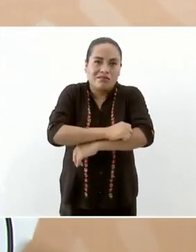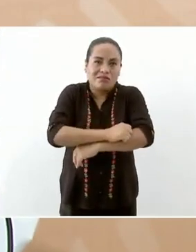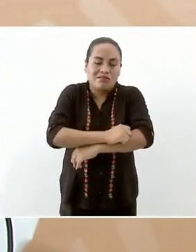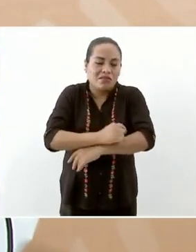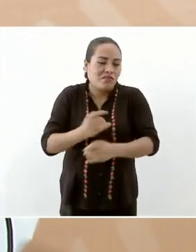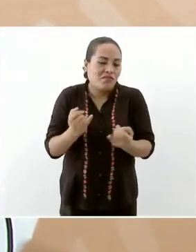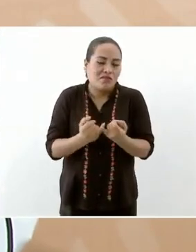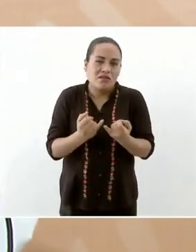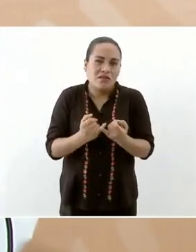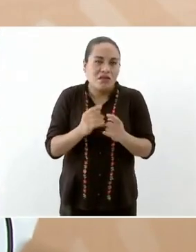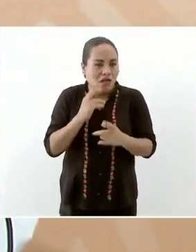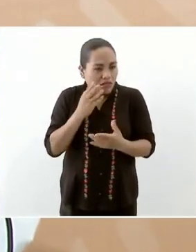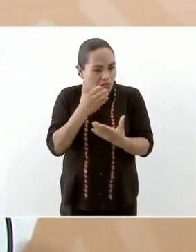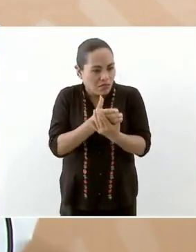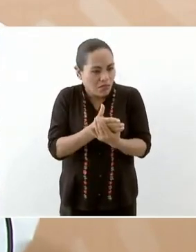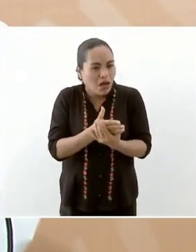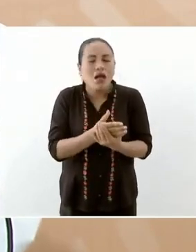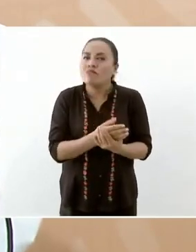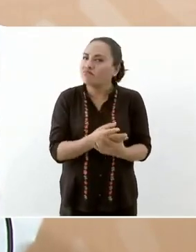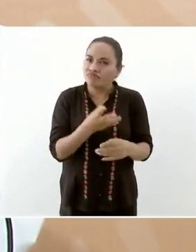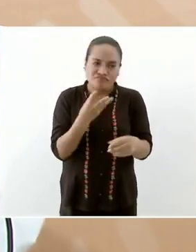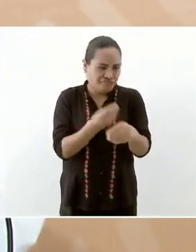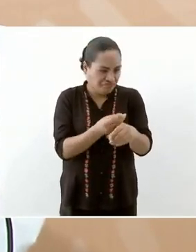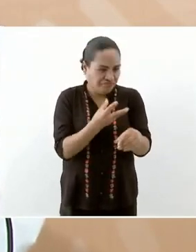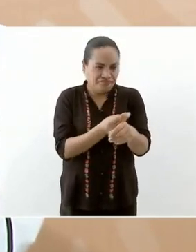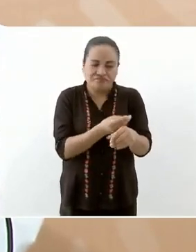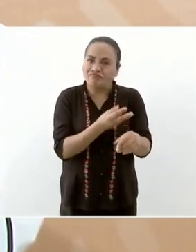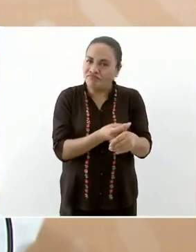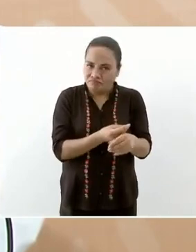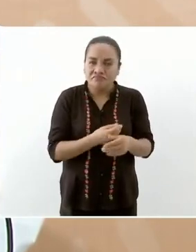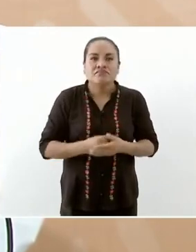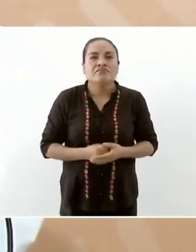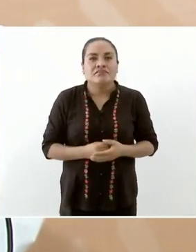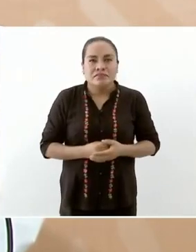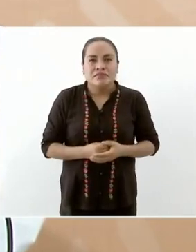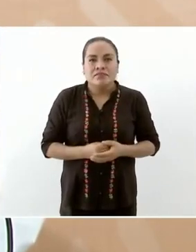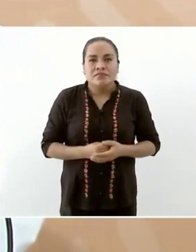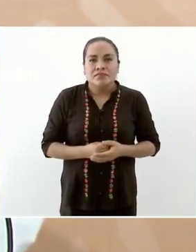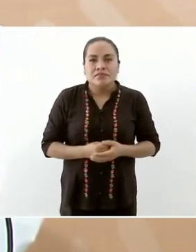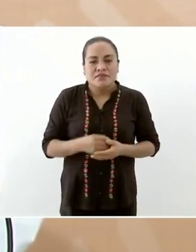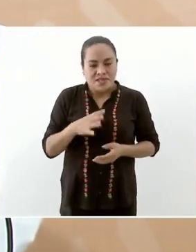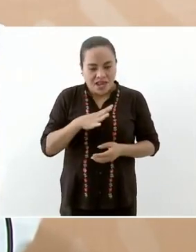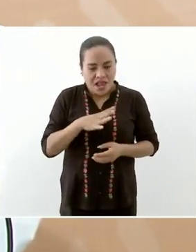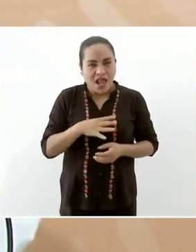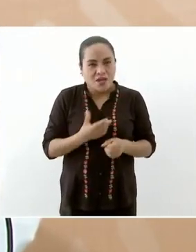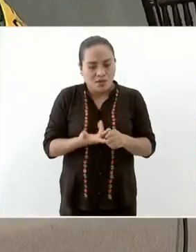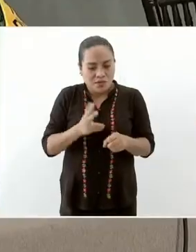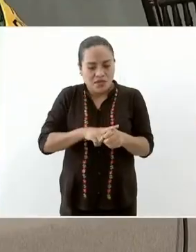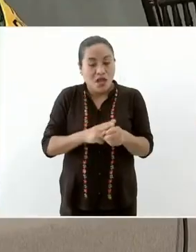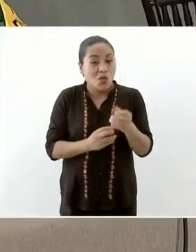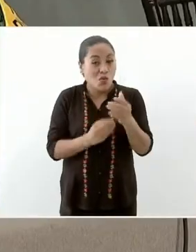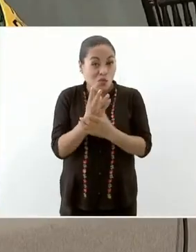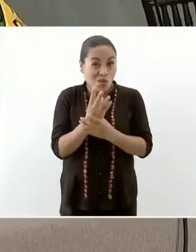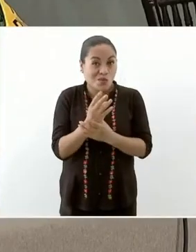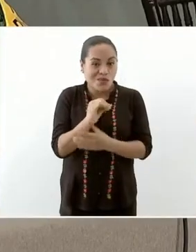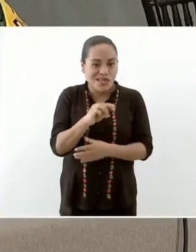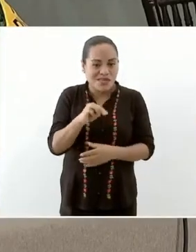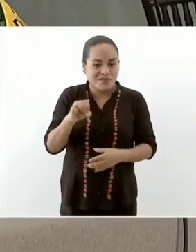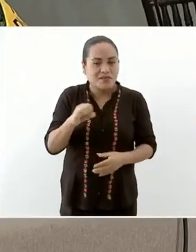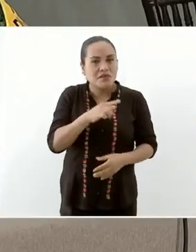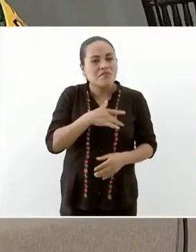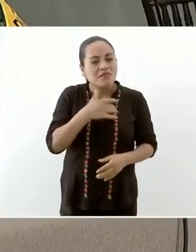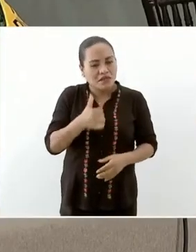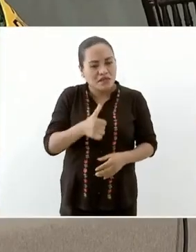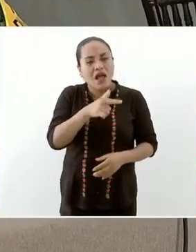y se tiene un hospital nuevo del Inflinestad que funciona con